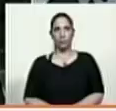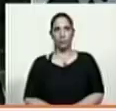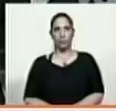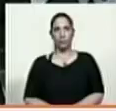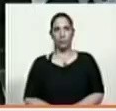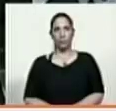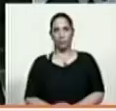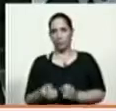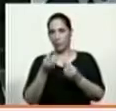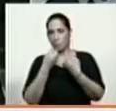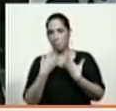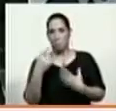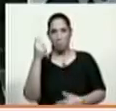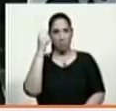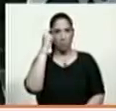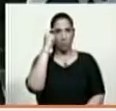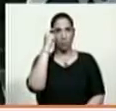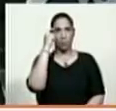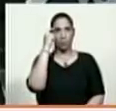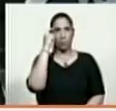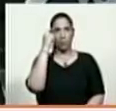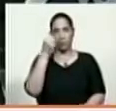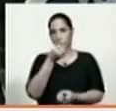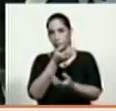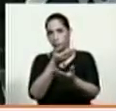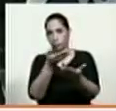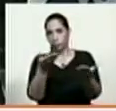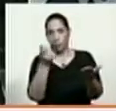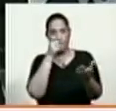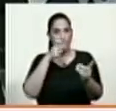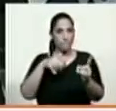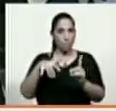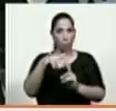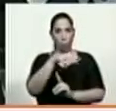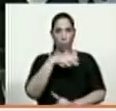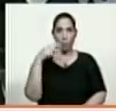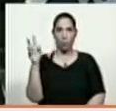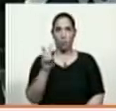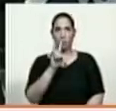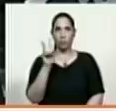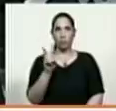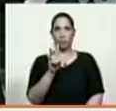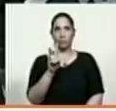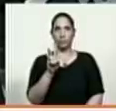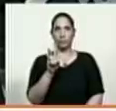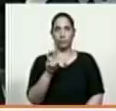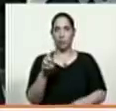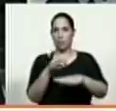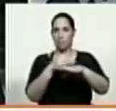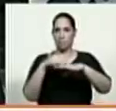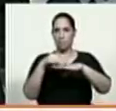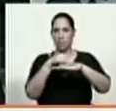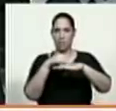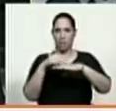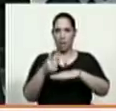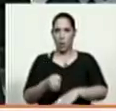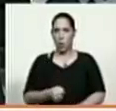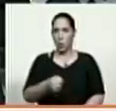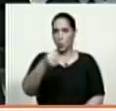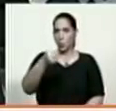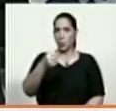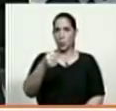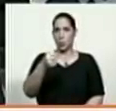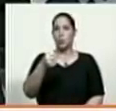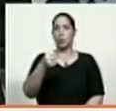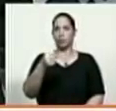Buenos días. Tengan todos ustedes, pueblo de Venezuela. El Ministerio Público, dentro de